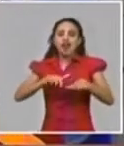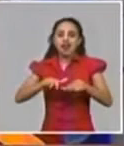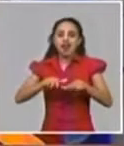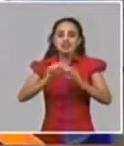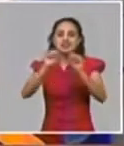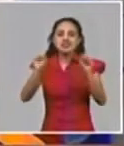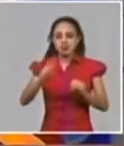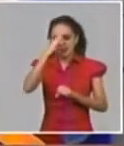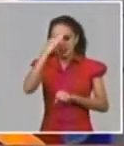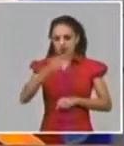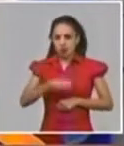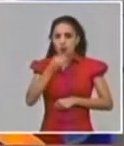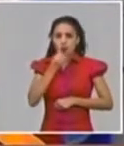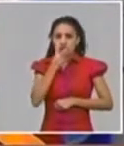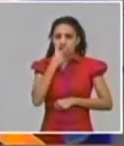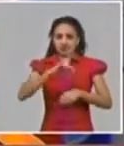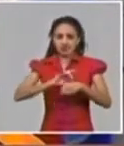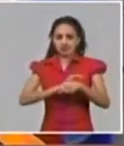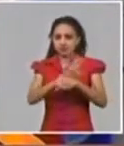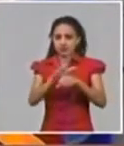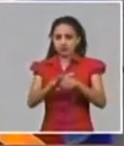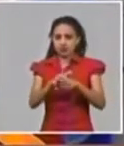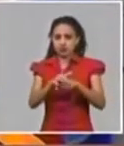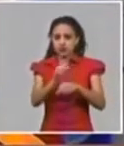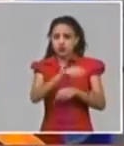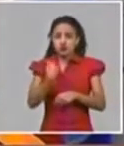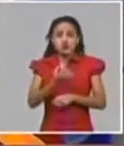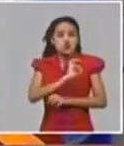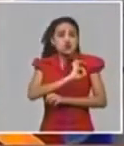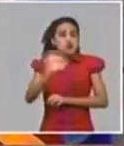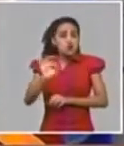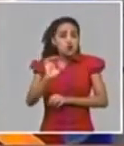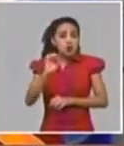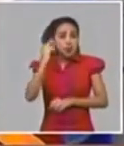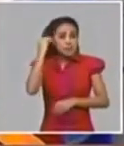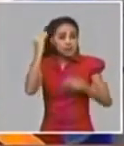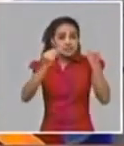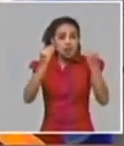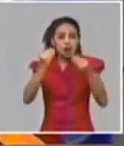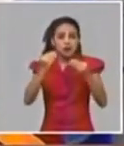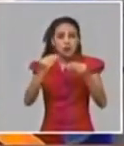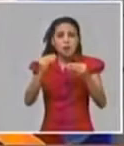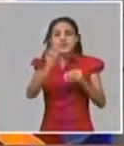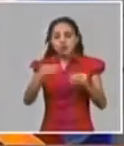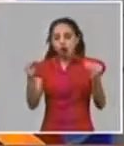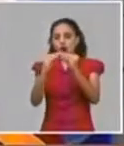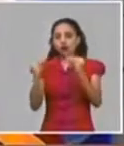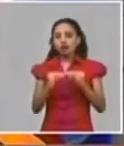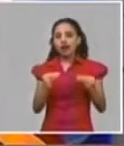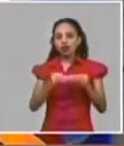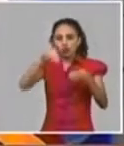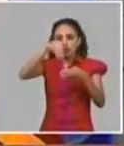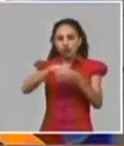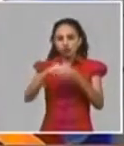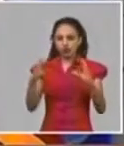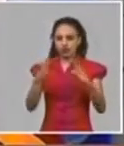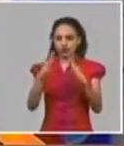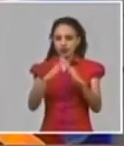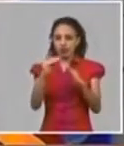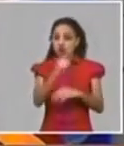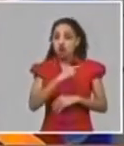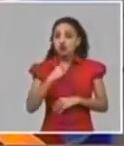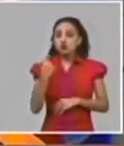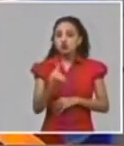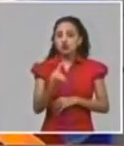nosotros nunca pensamos en los contactos en la vivienda es decir que nosotros hemos asimilado los contactos de los casos en instituciones que hemos adecuado y